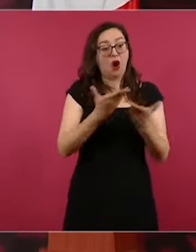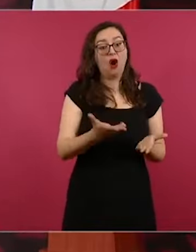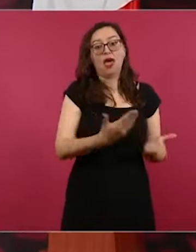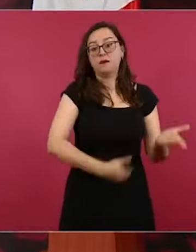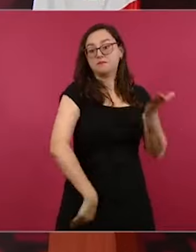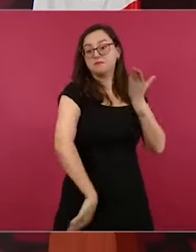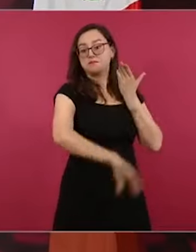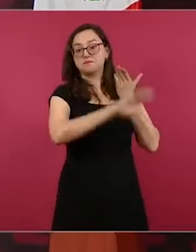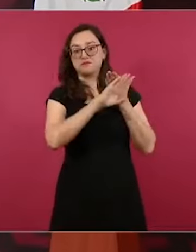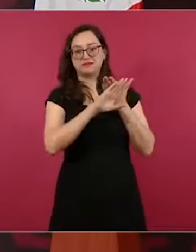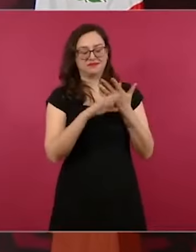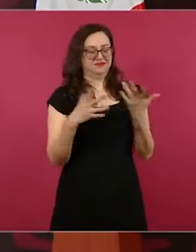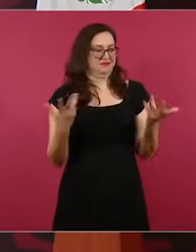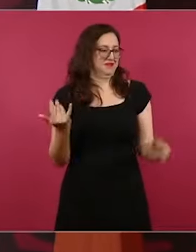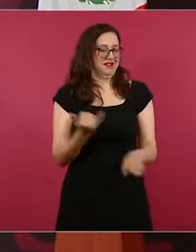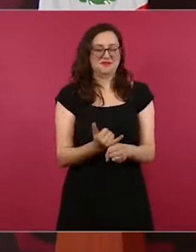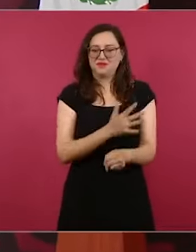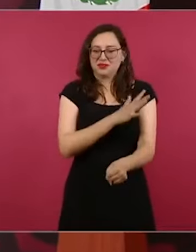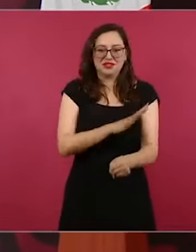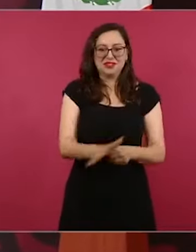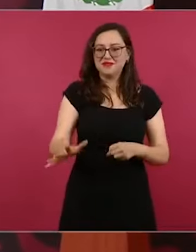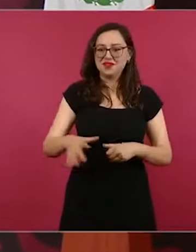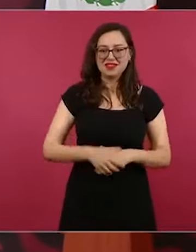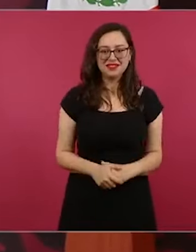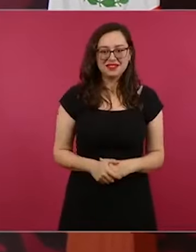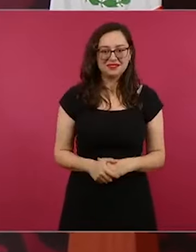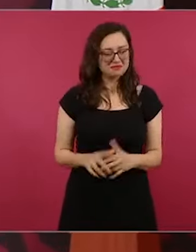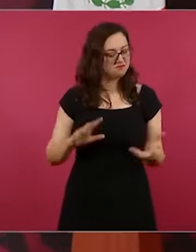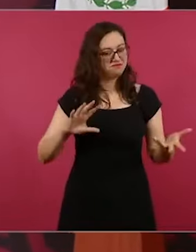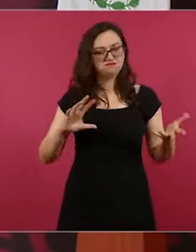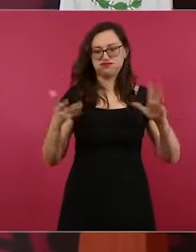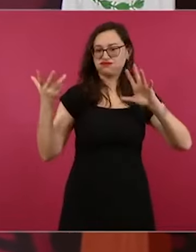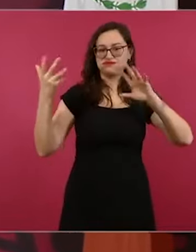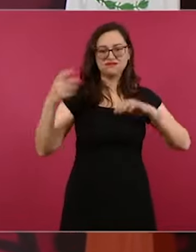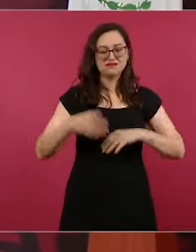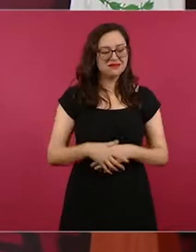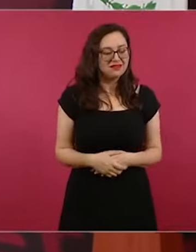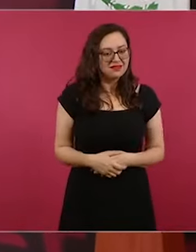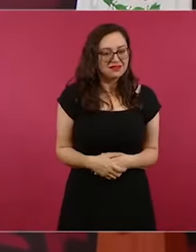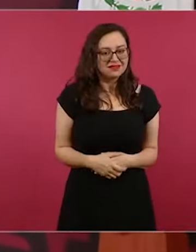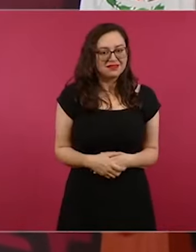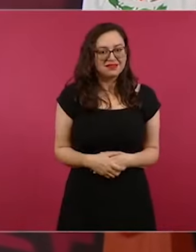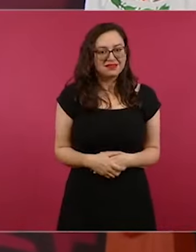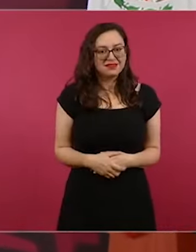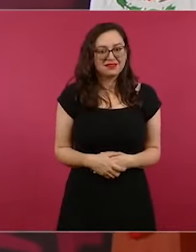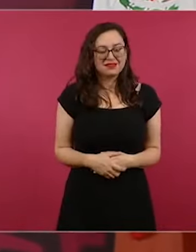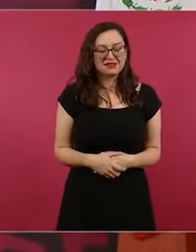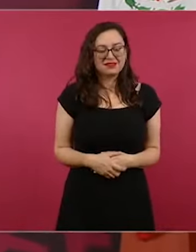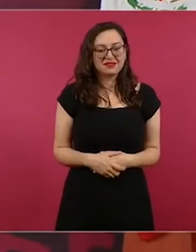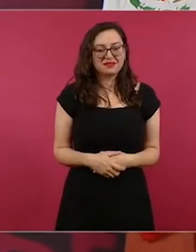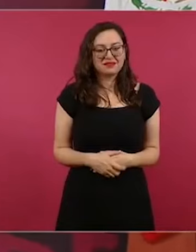Es como el mundo al revés, los